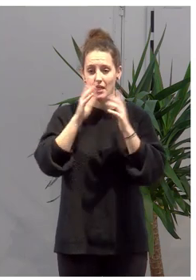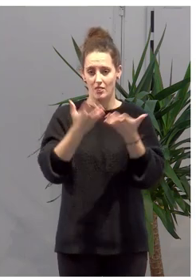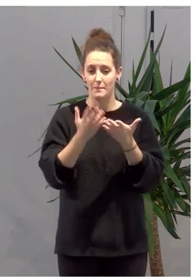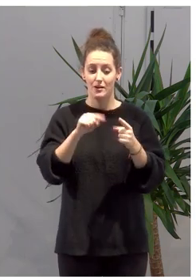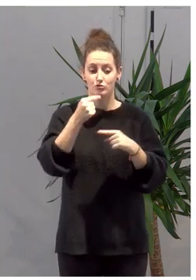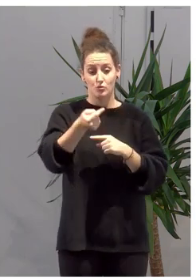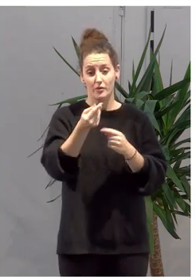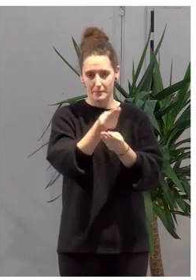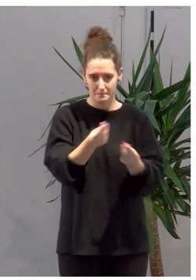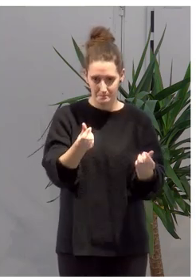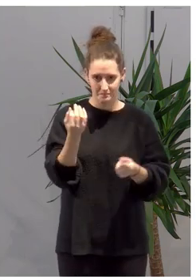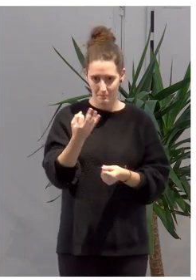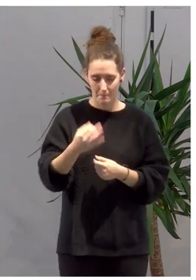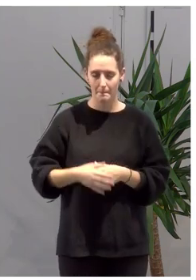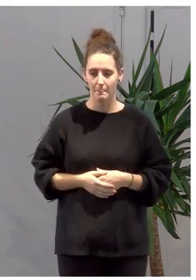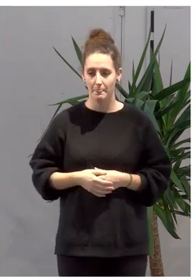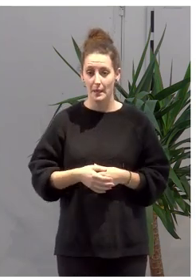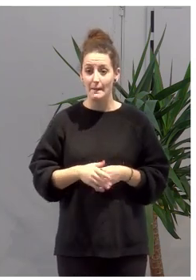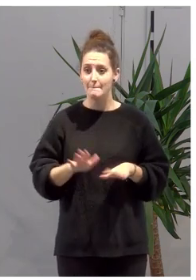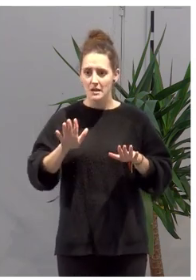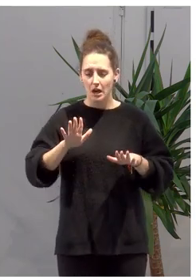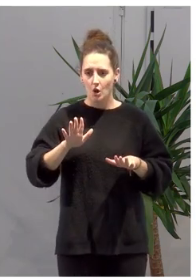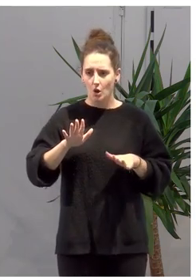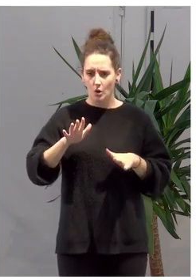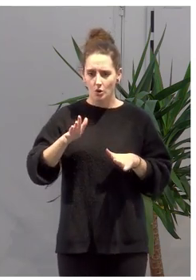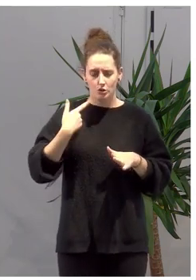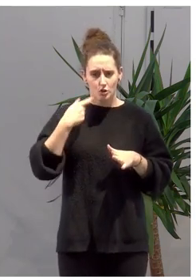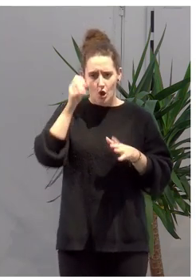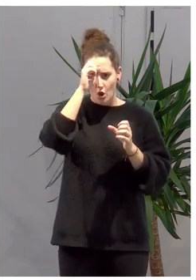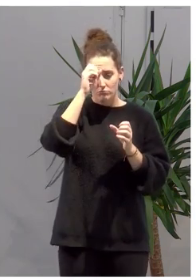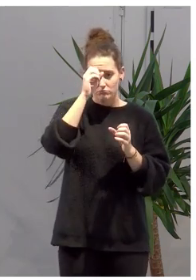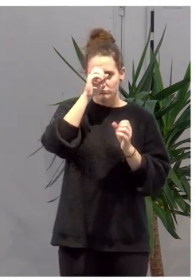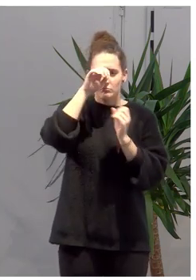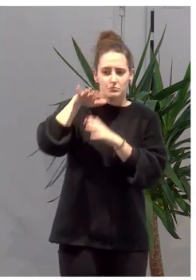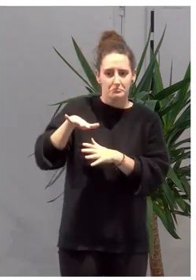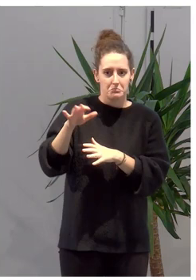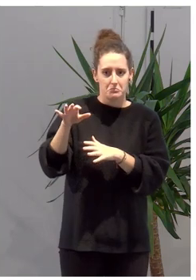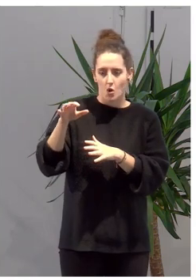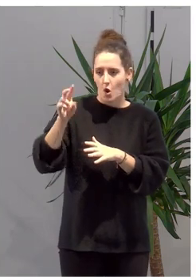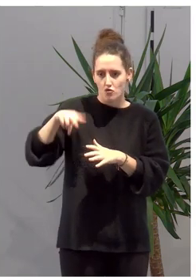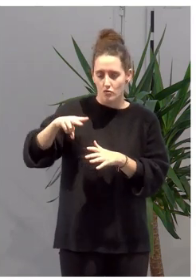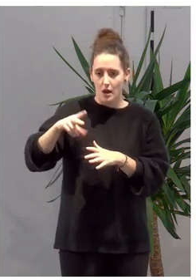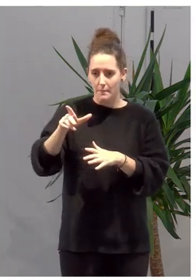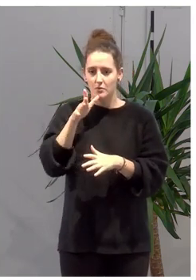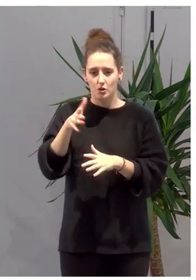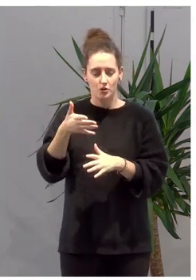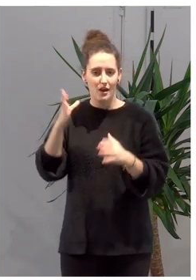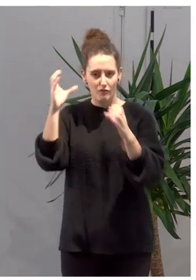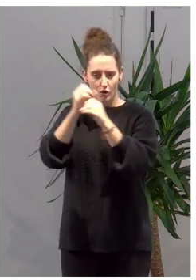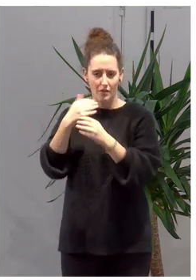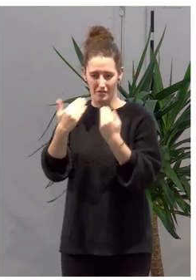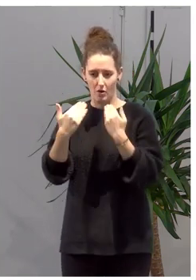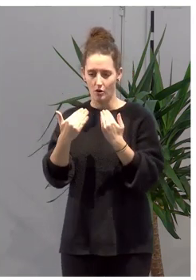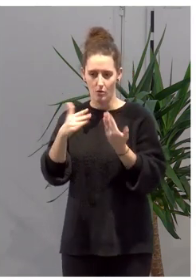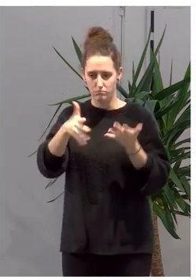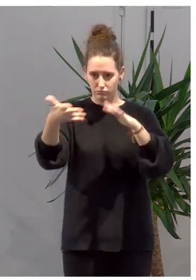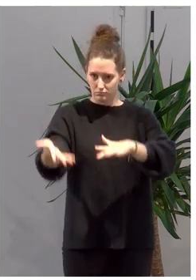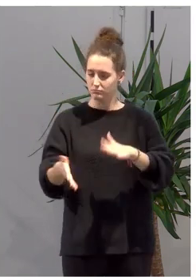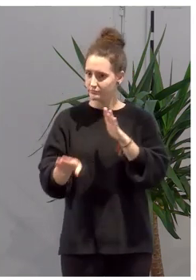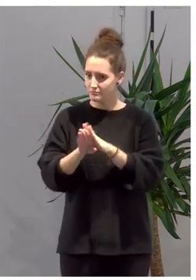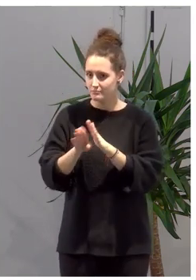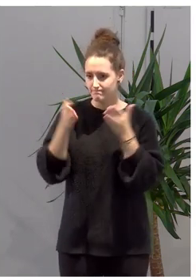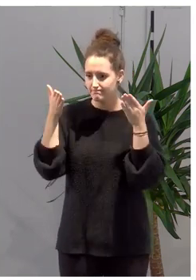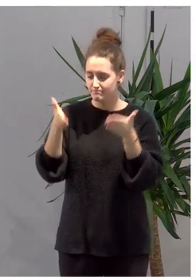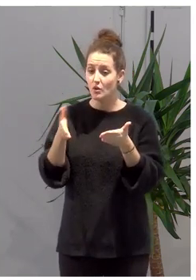En cualquier caso, en ningún momento desistimos en la idea de implantar este modelo de enfoque diálogico por todos los